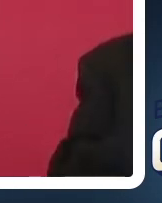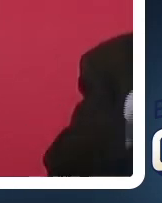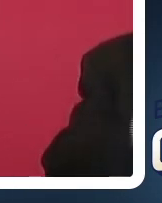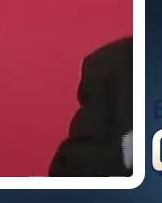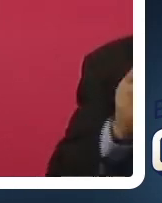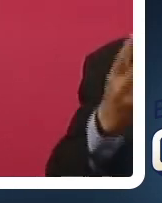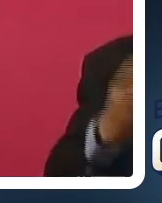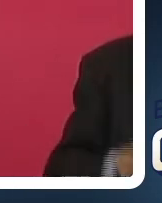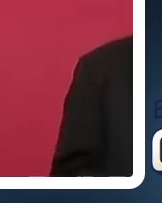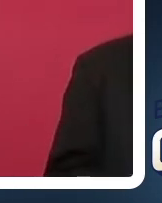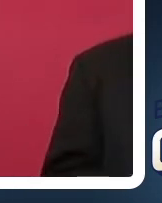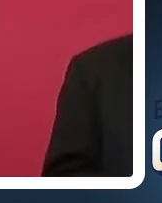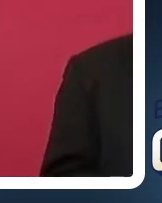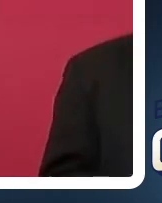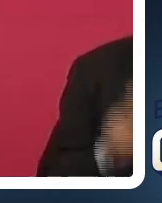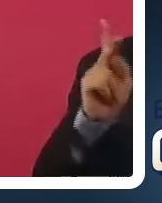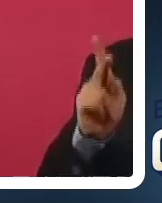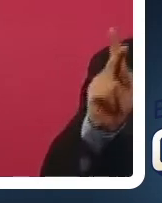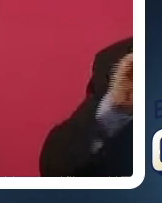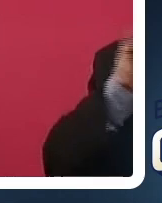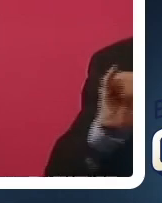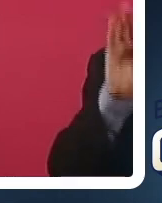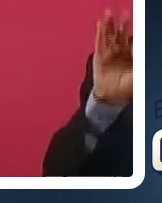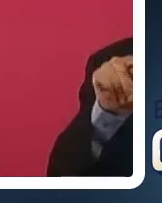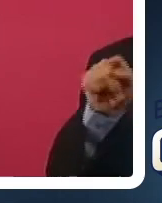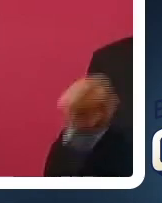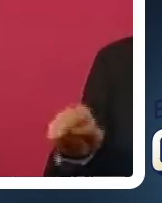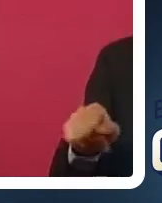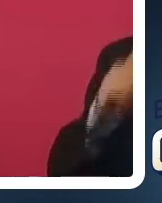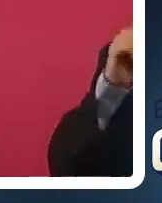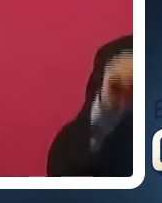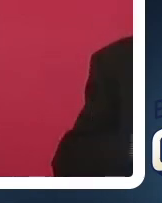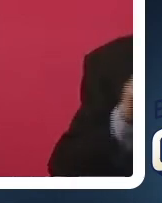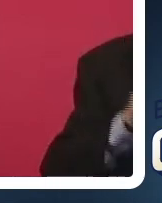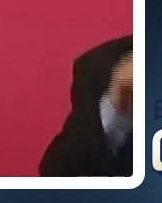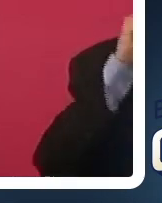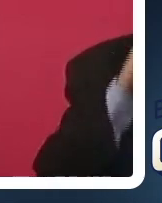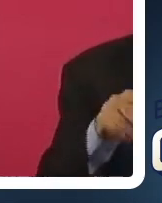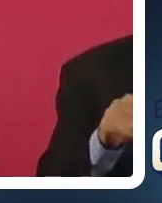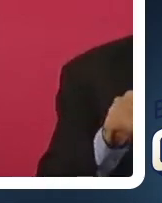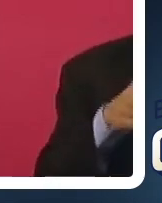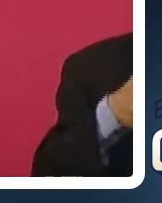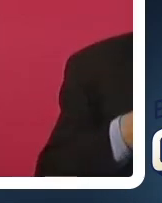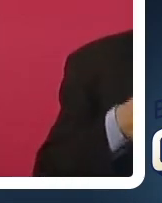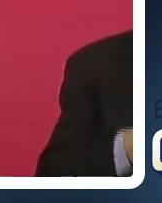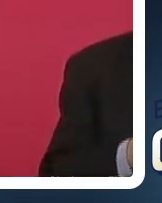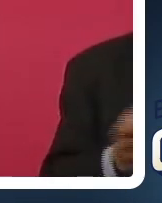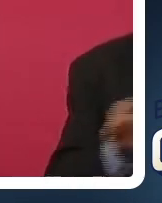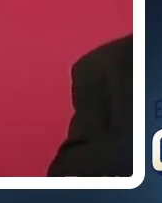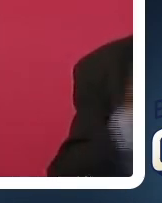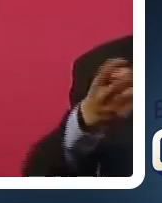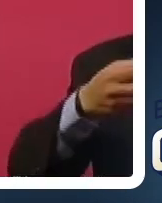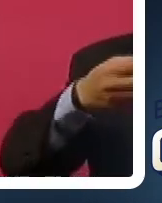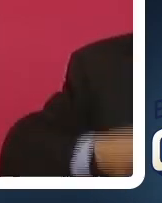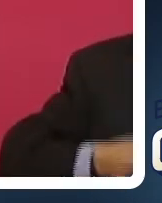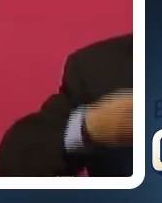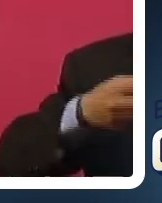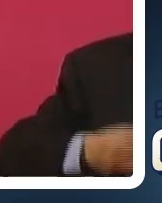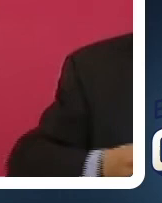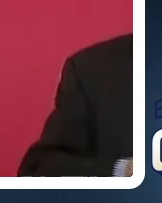El Poder Judicial presenta serios problemas y grandes limitaciones y algunos jueces han tenido actitud